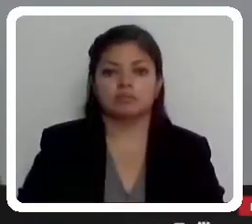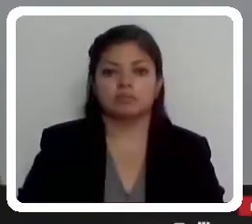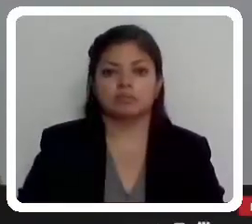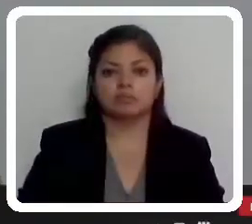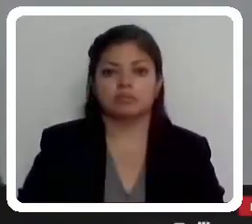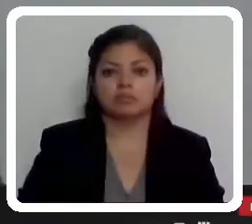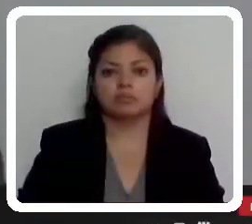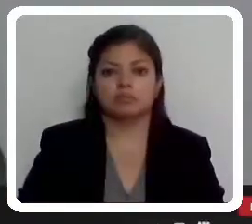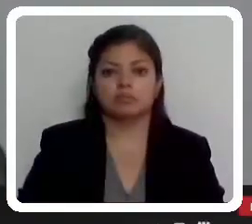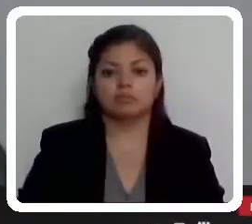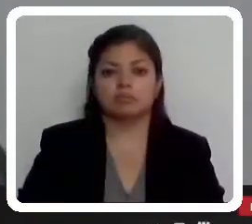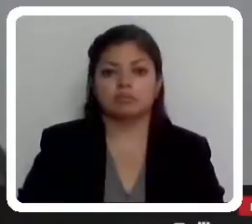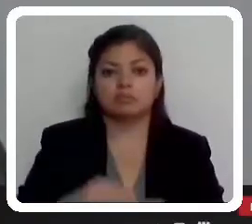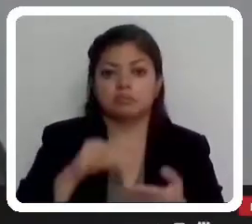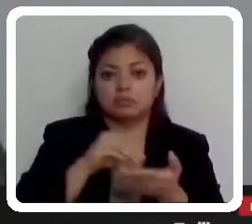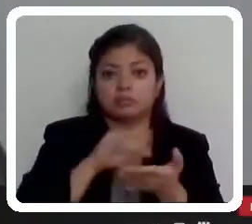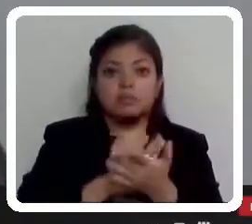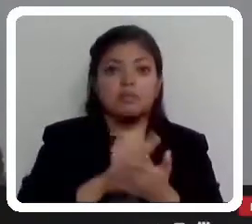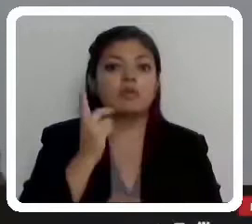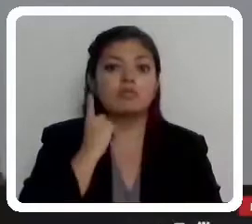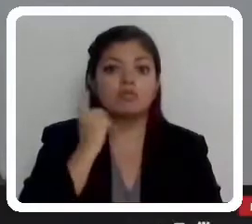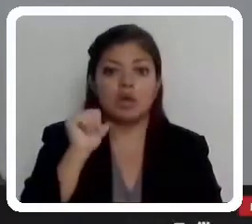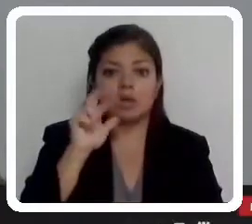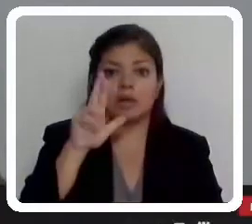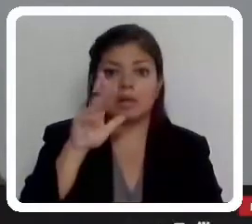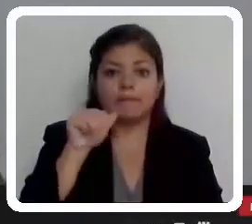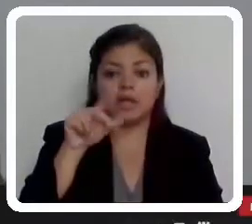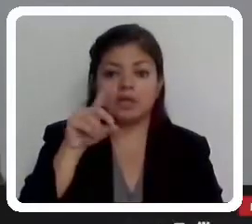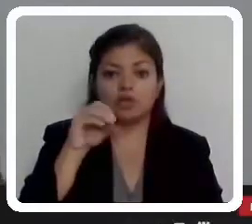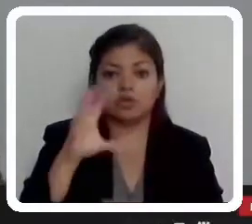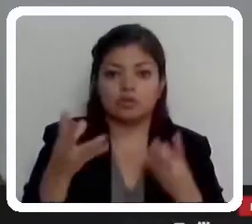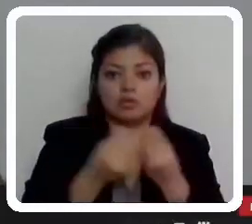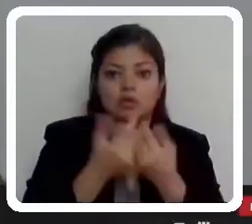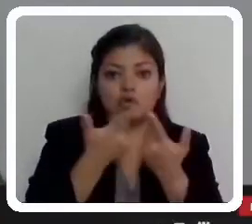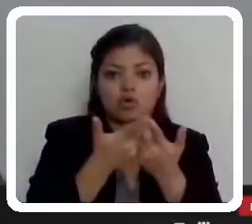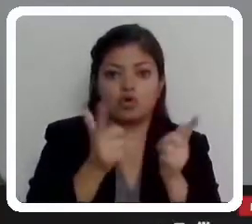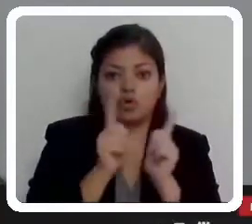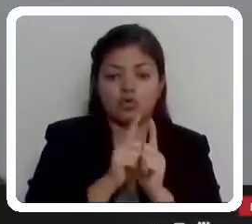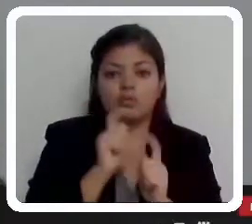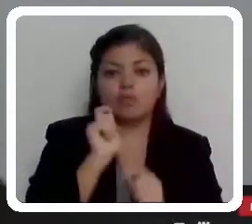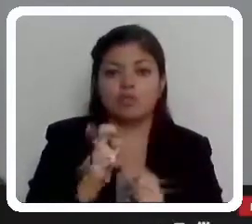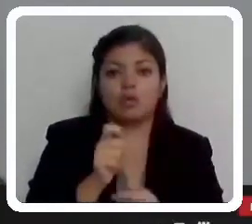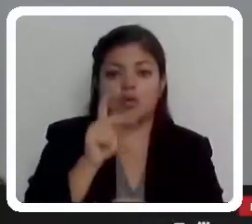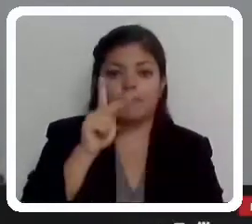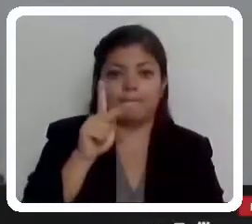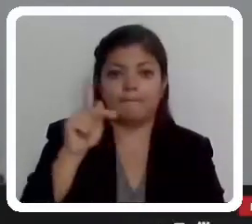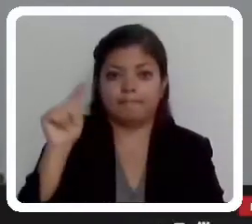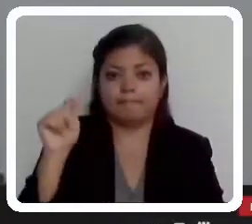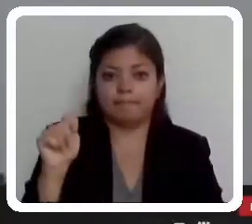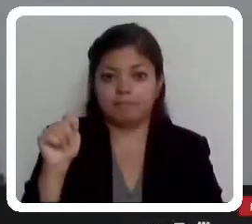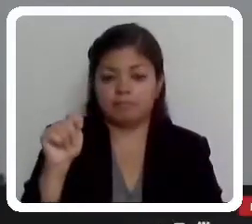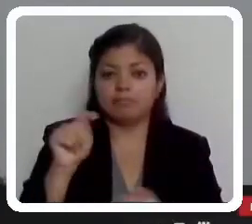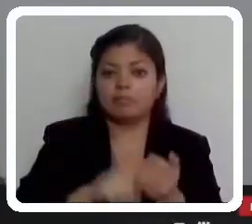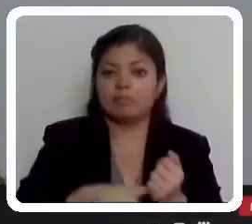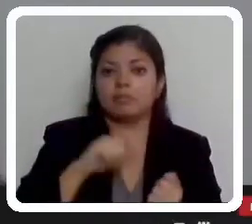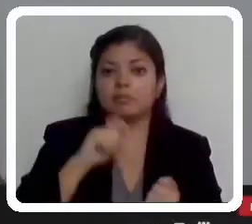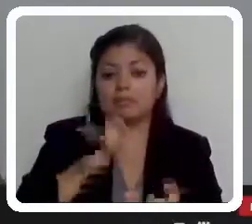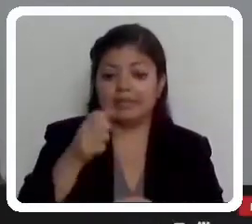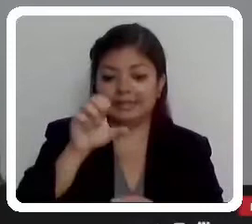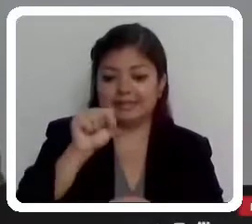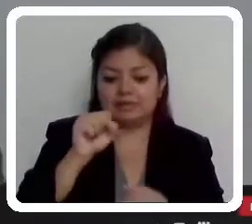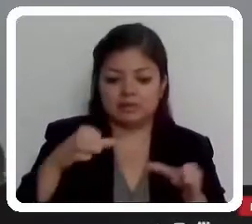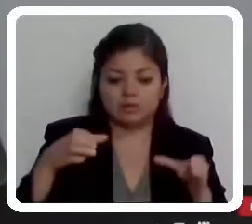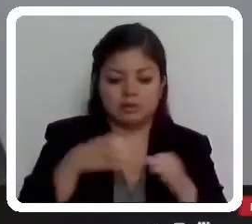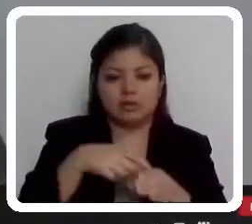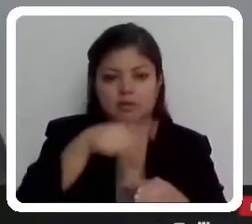El que suscribe, diputado Armando Bautista Gómez, integrante del grupo parlamentario del Partido del Trabajo, en la sexagésima legislatura del